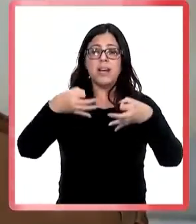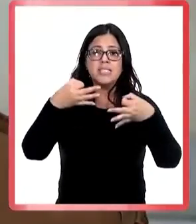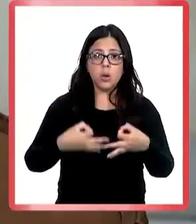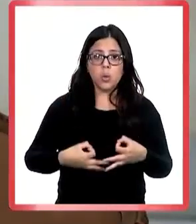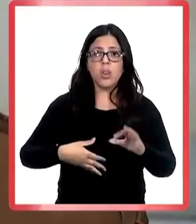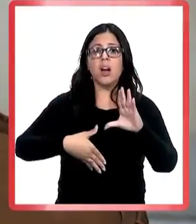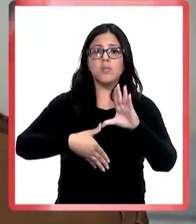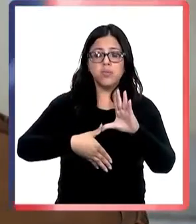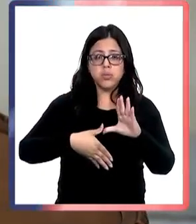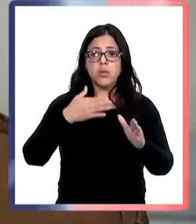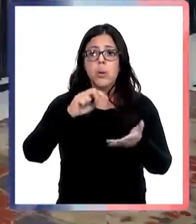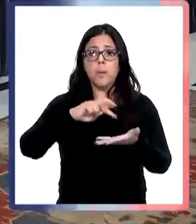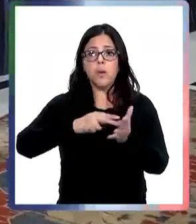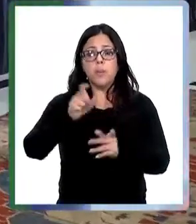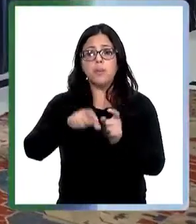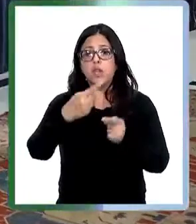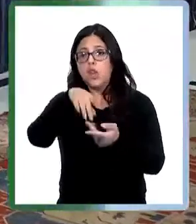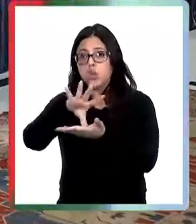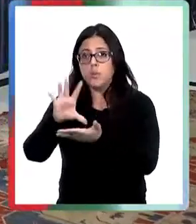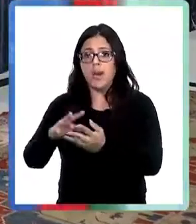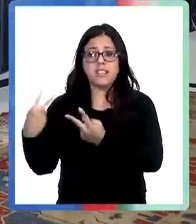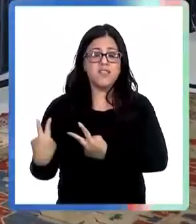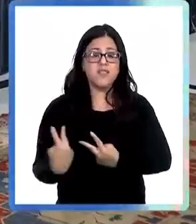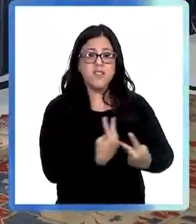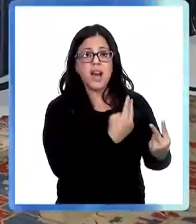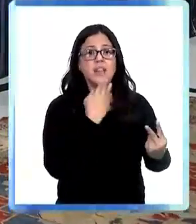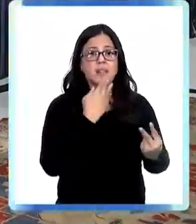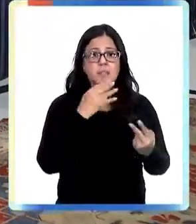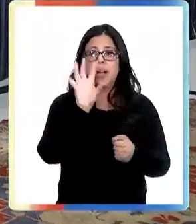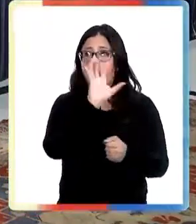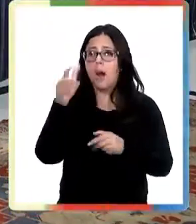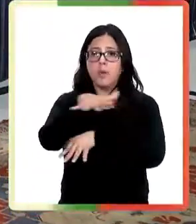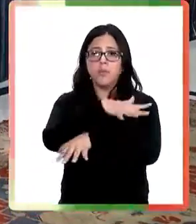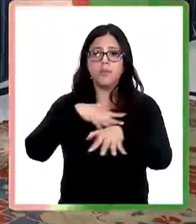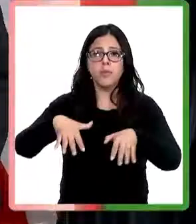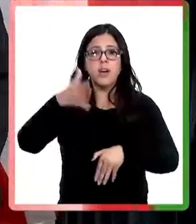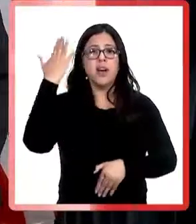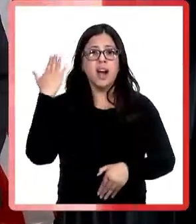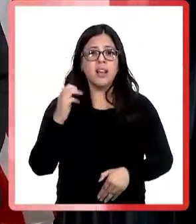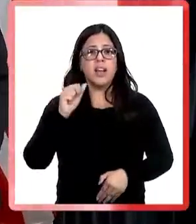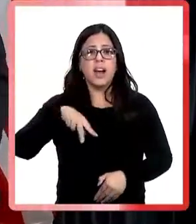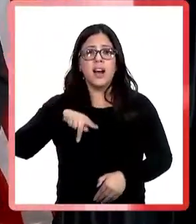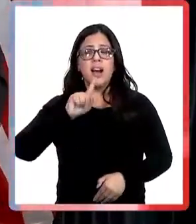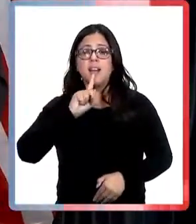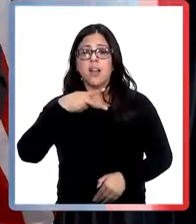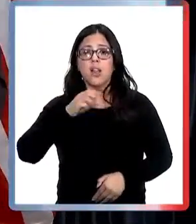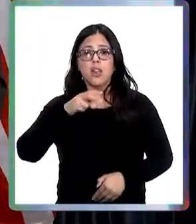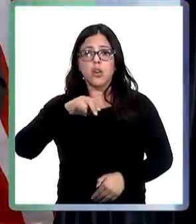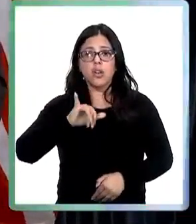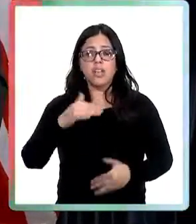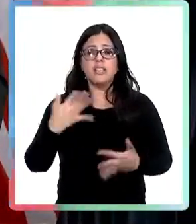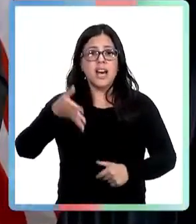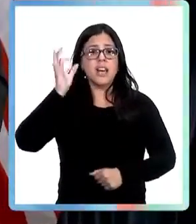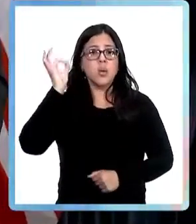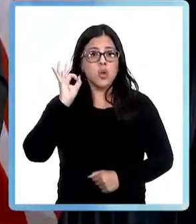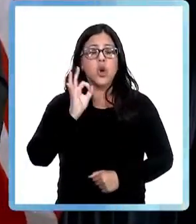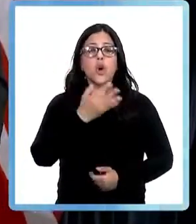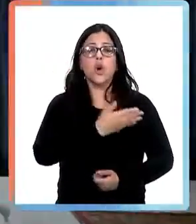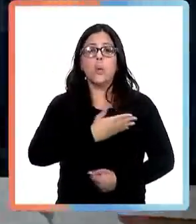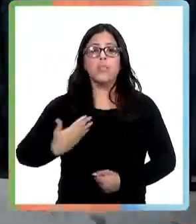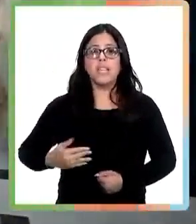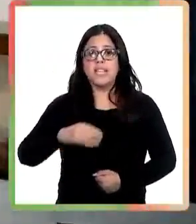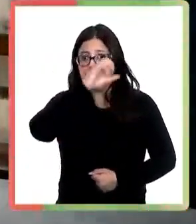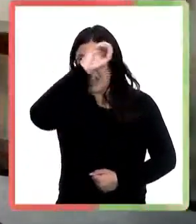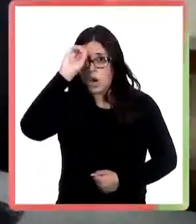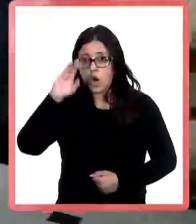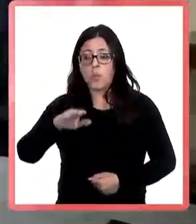abordaron temas como la seguridad regional, la crisis migratoria y el cambio climático. Anteriormente, Antony Blinken se había reunido con el